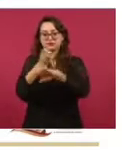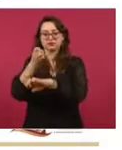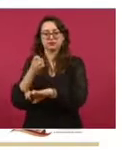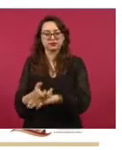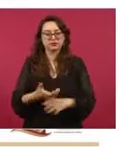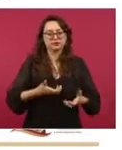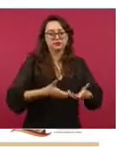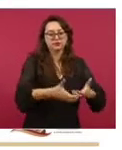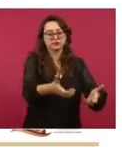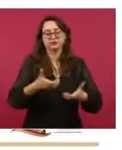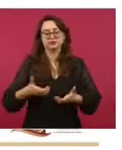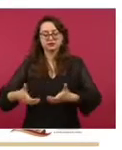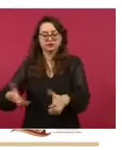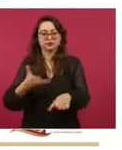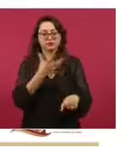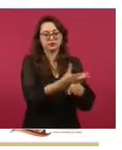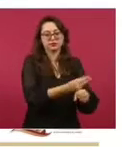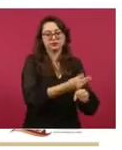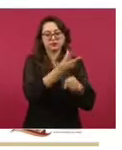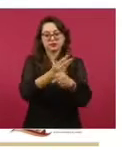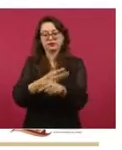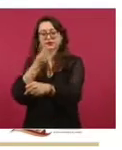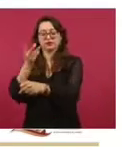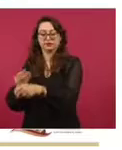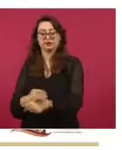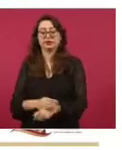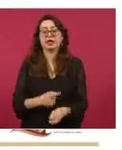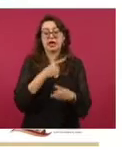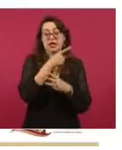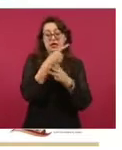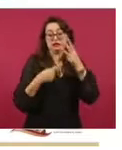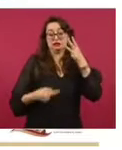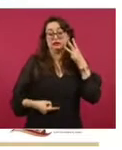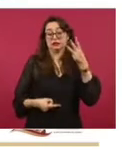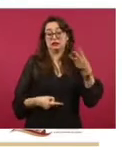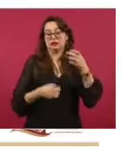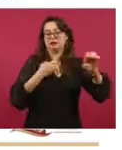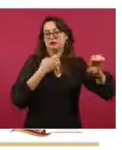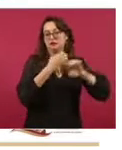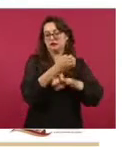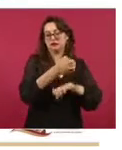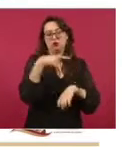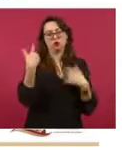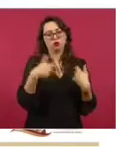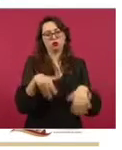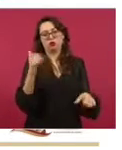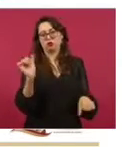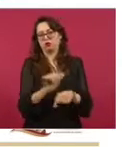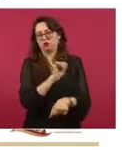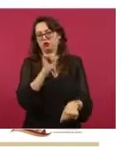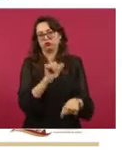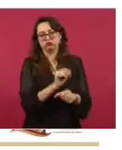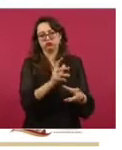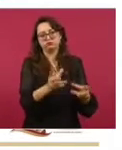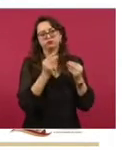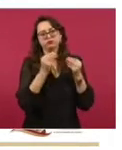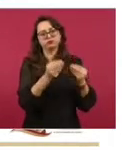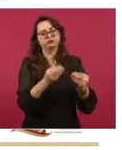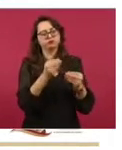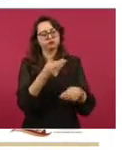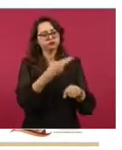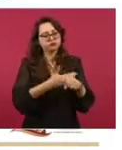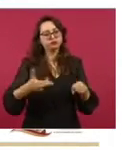calles. Tres estados concentran el cincuenta y dos por ciento del total de las